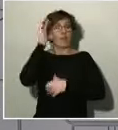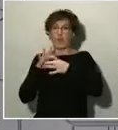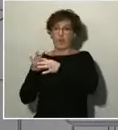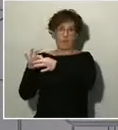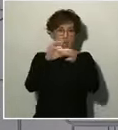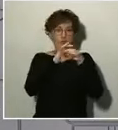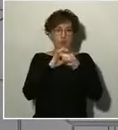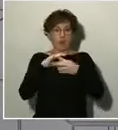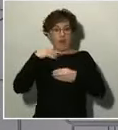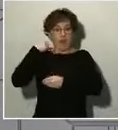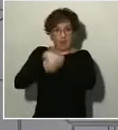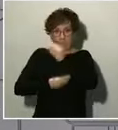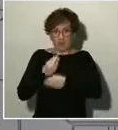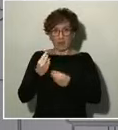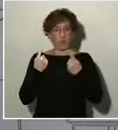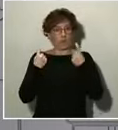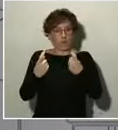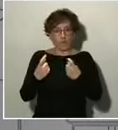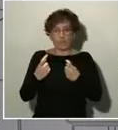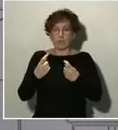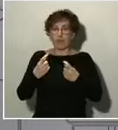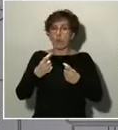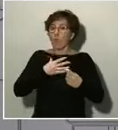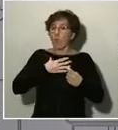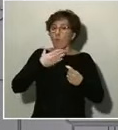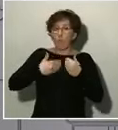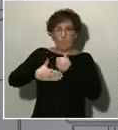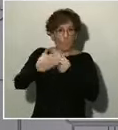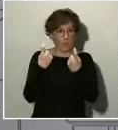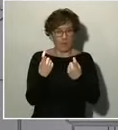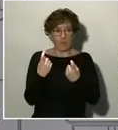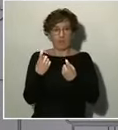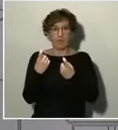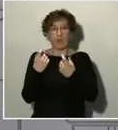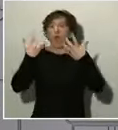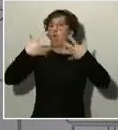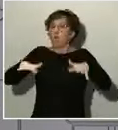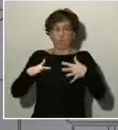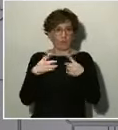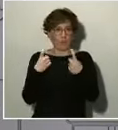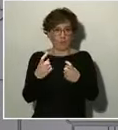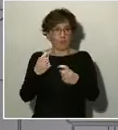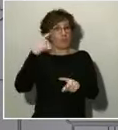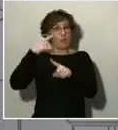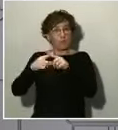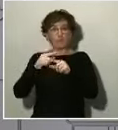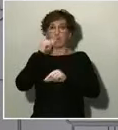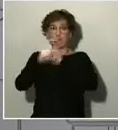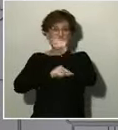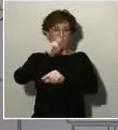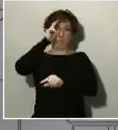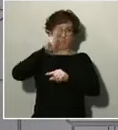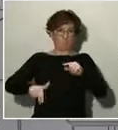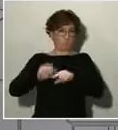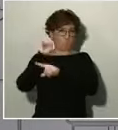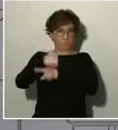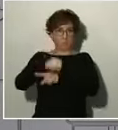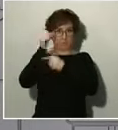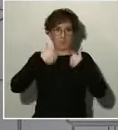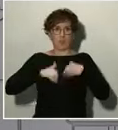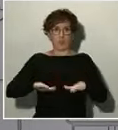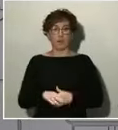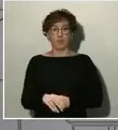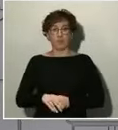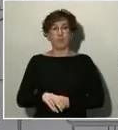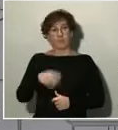falta y donde haga falta hasta parar al virus, hasta vencer al virus. Como saben, llevo días reuniéndome de